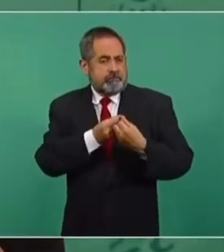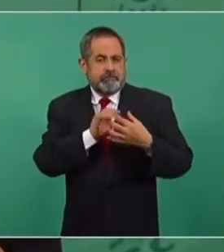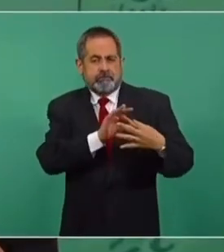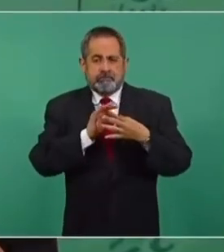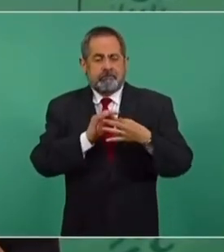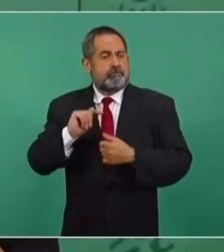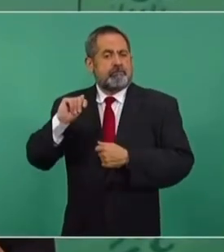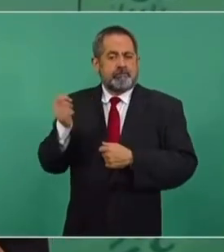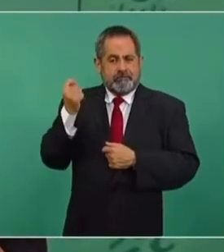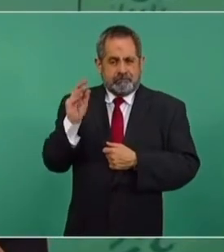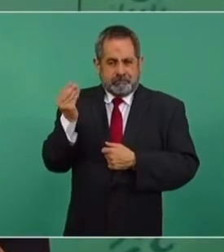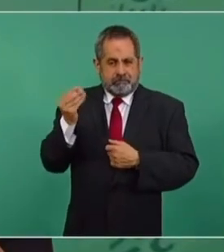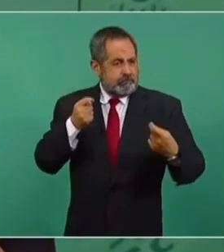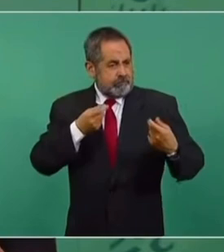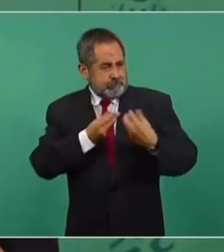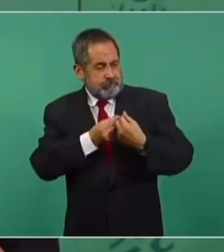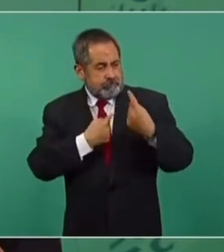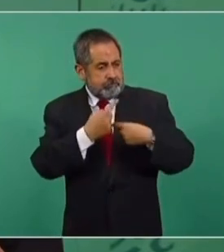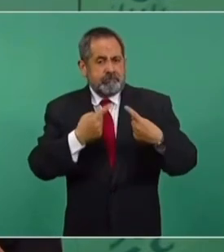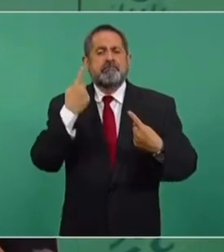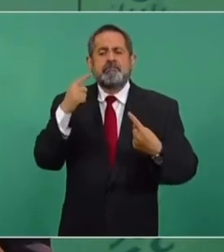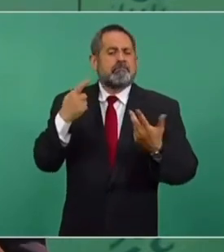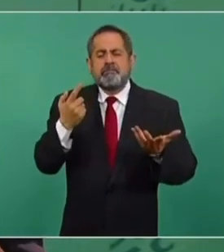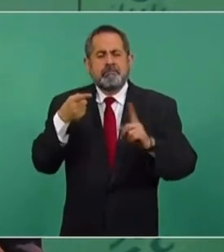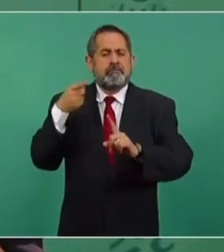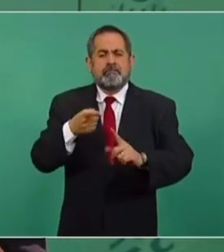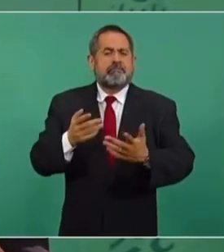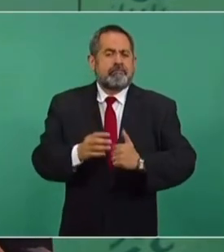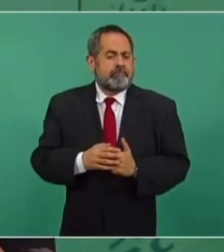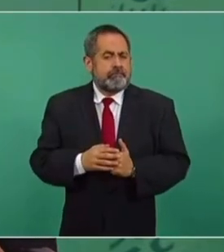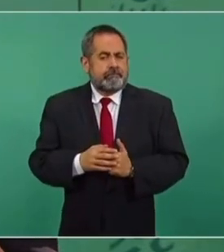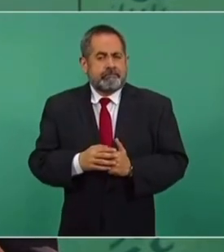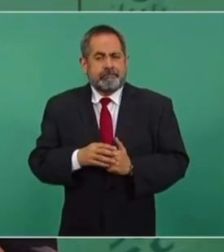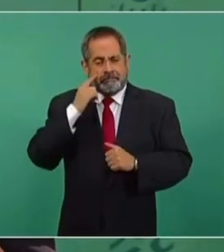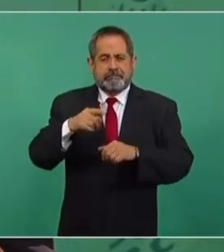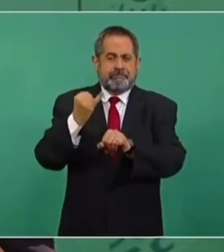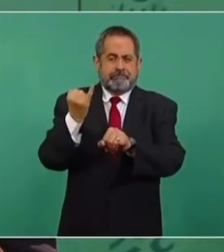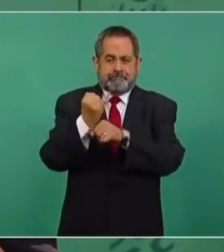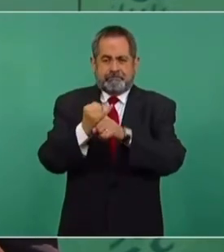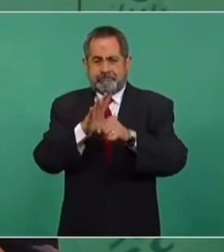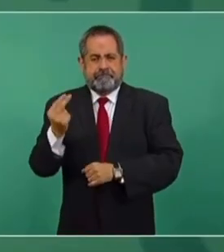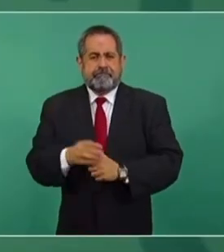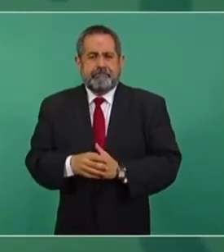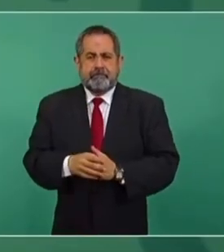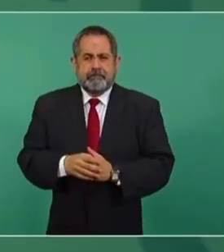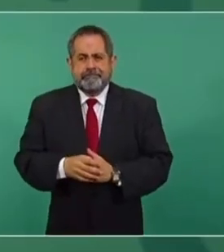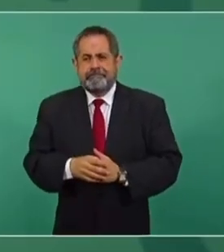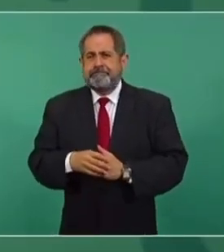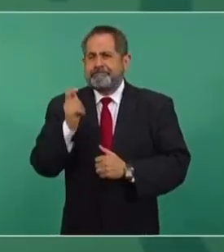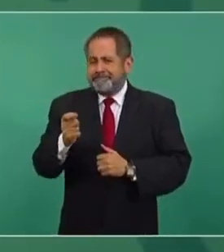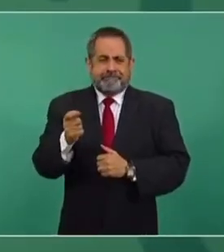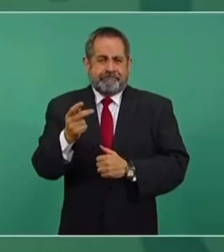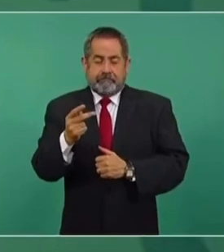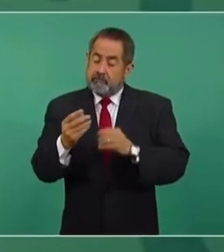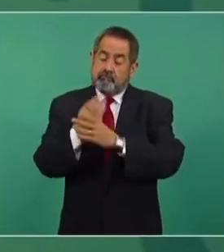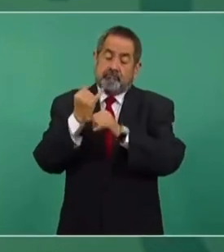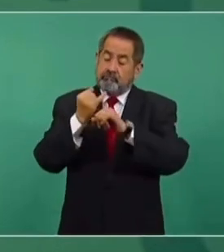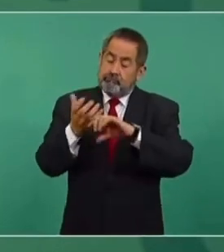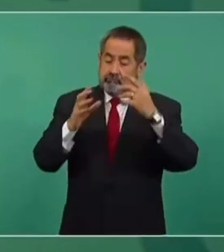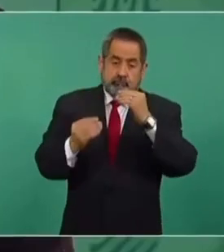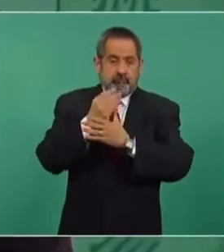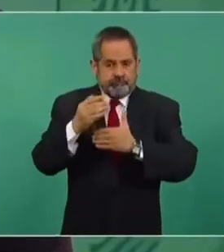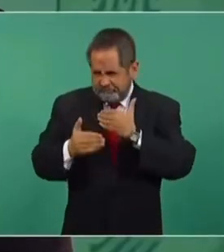tecnológica para garantizar la señal de internet en todo el territorio nacional. Es una revolución